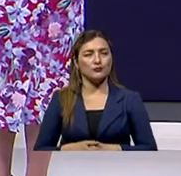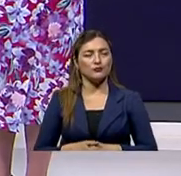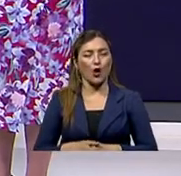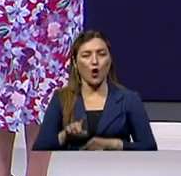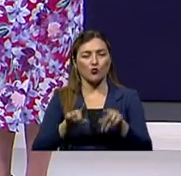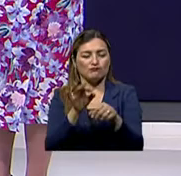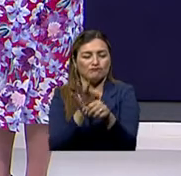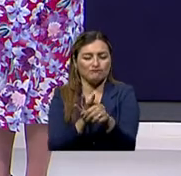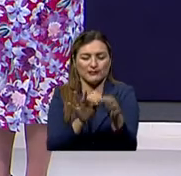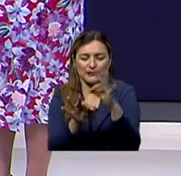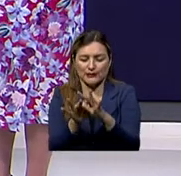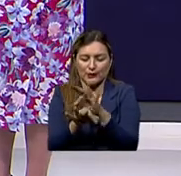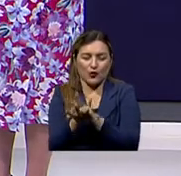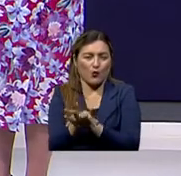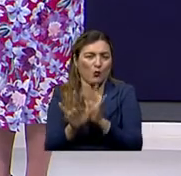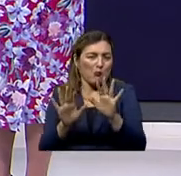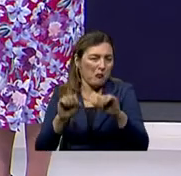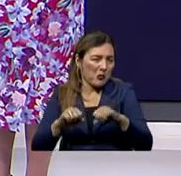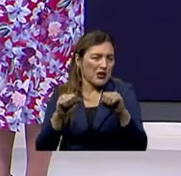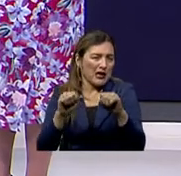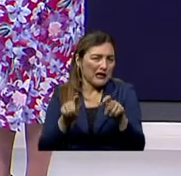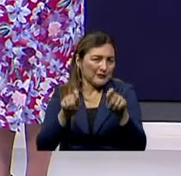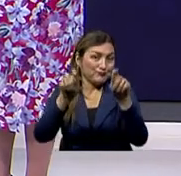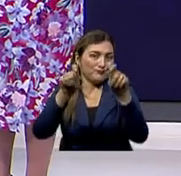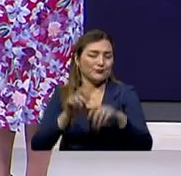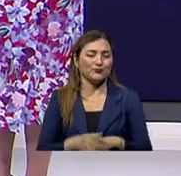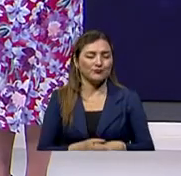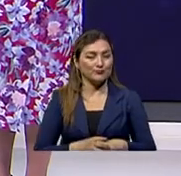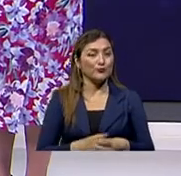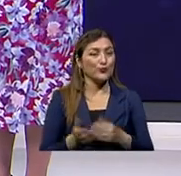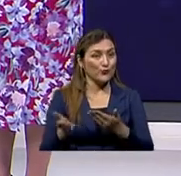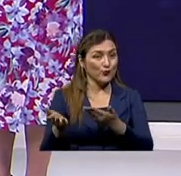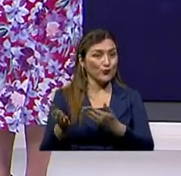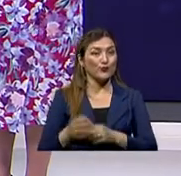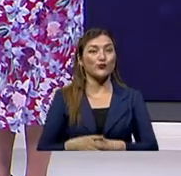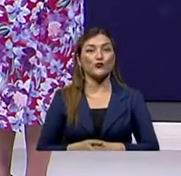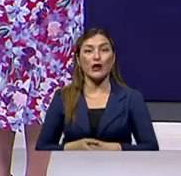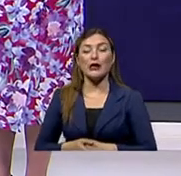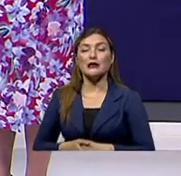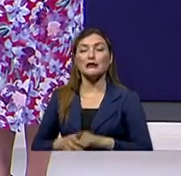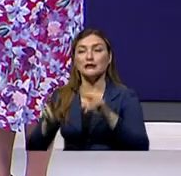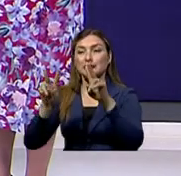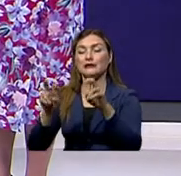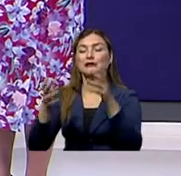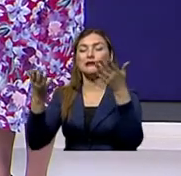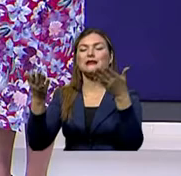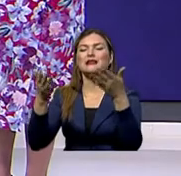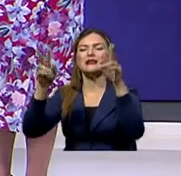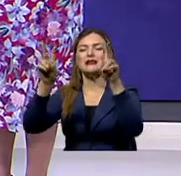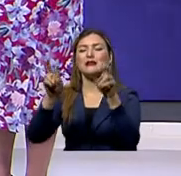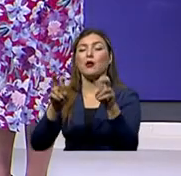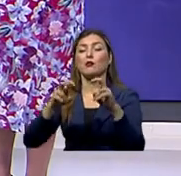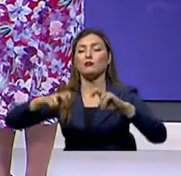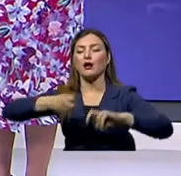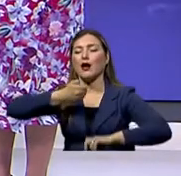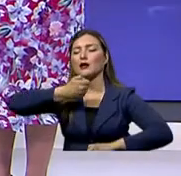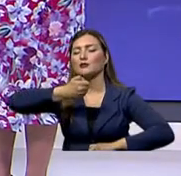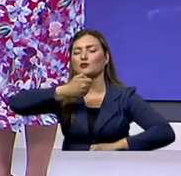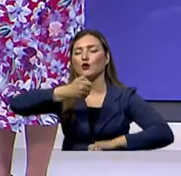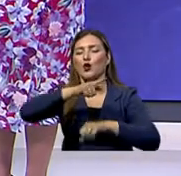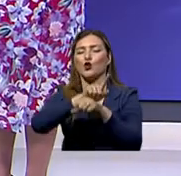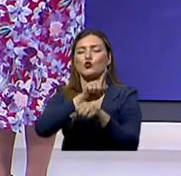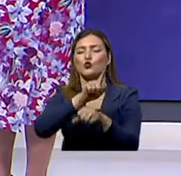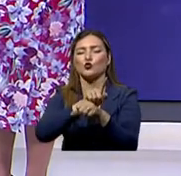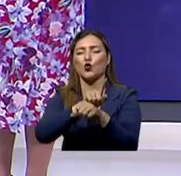lunares que podrían tener propensión a ser malignos. Michelle. Luego del corte estará con nosotros Cristian Burbano, médico